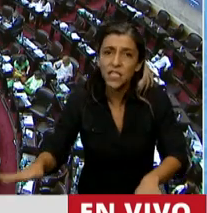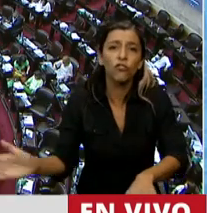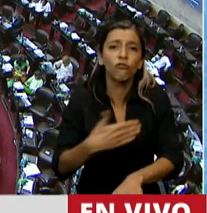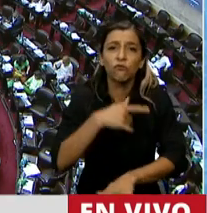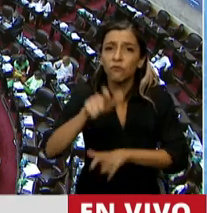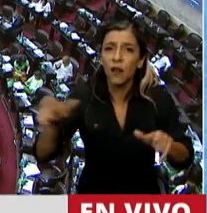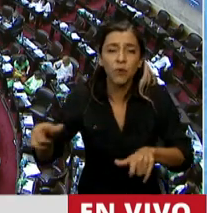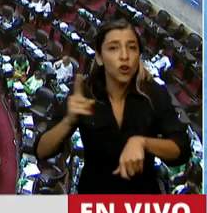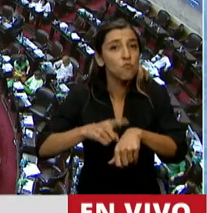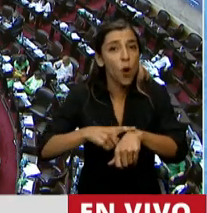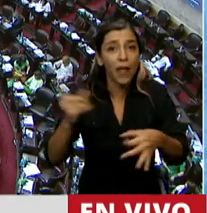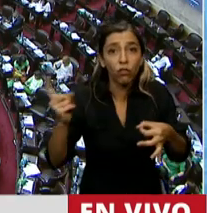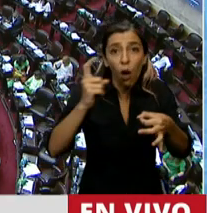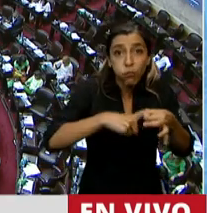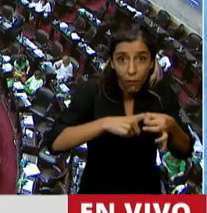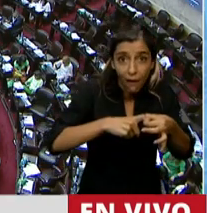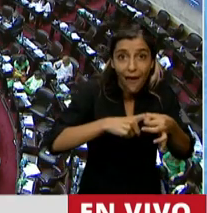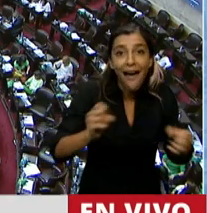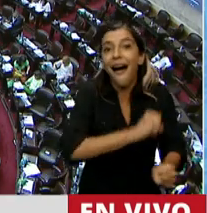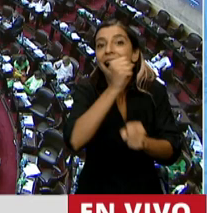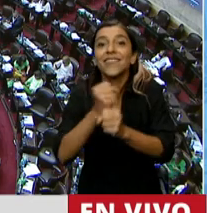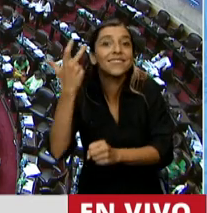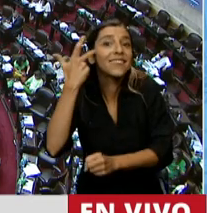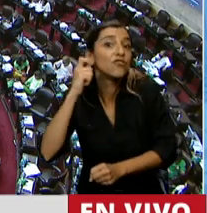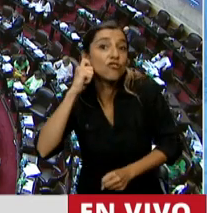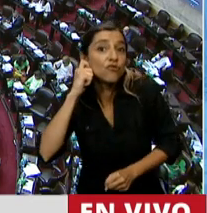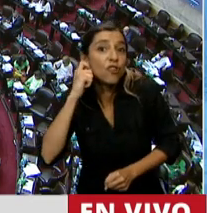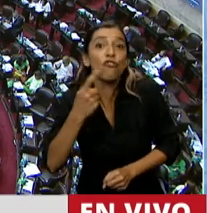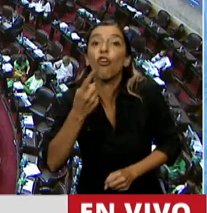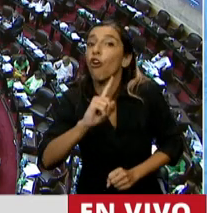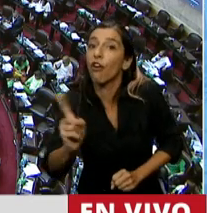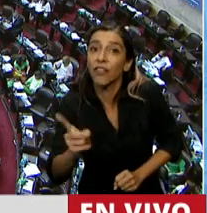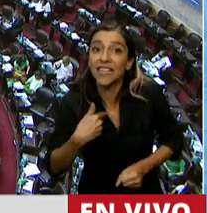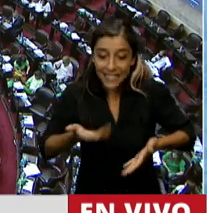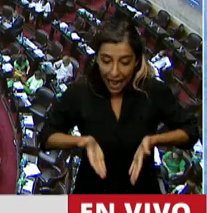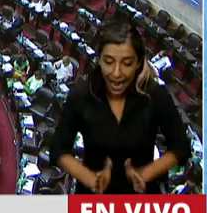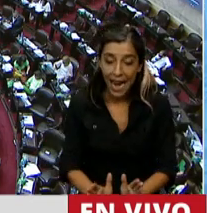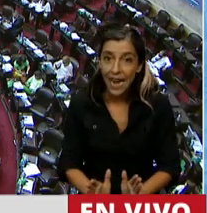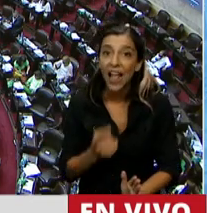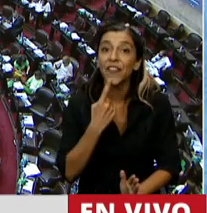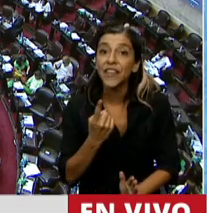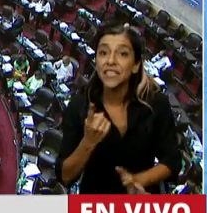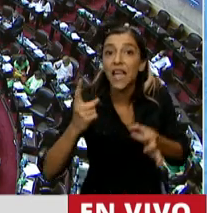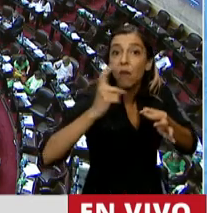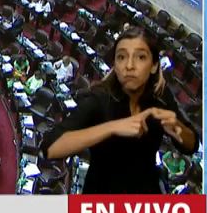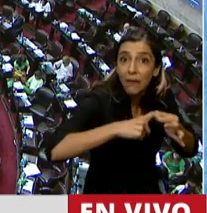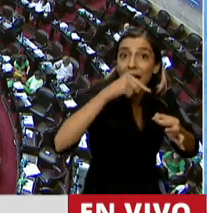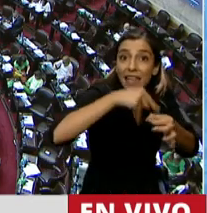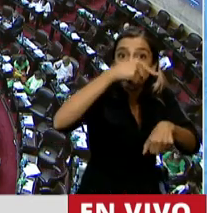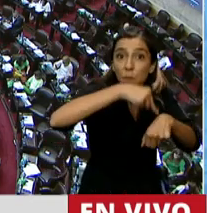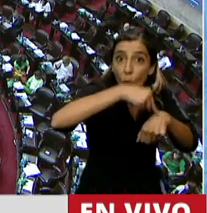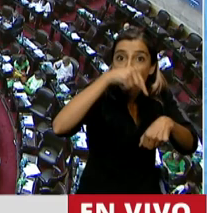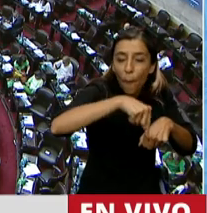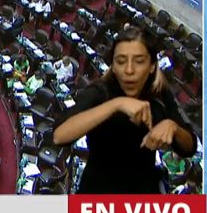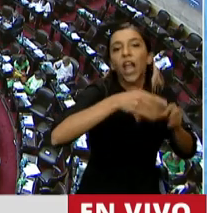momento de su concepción hasta los 18 años. No dice desde su nacimiento, expresa inequívocamente desde su